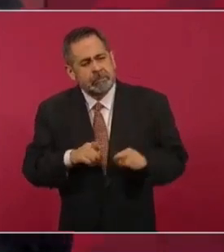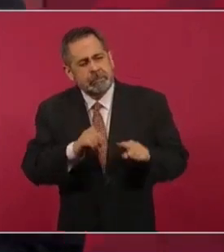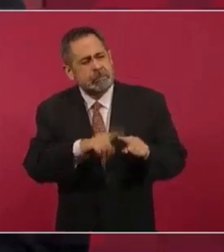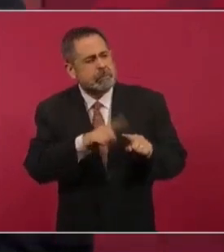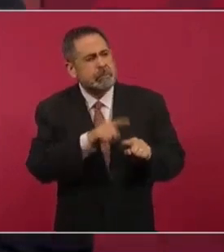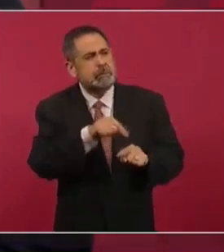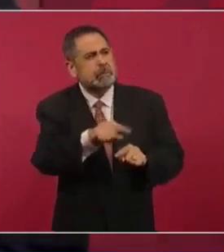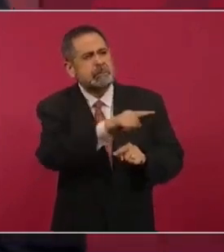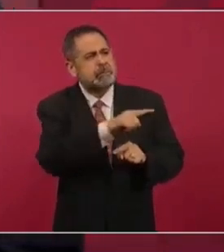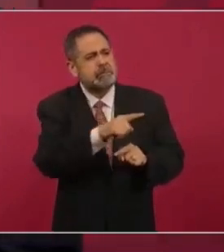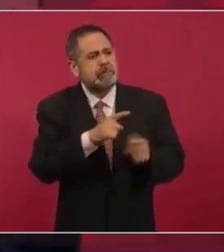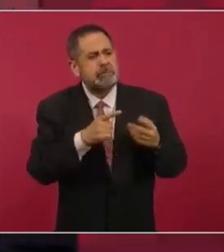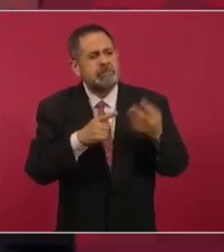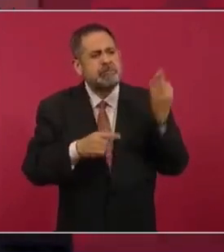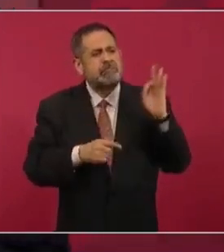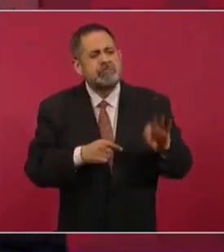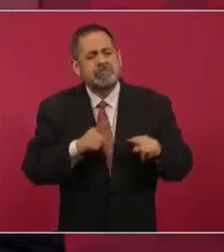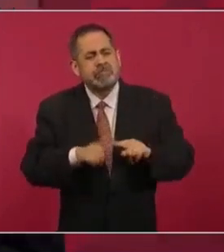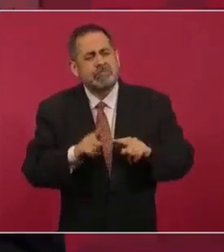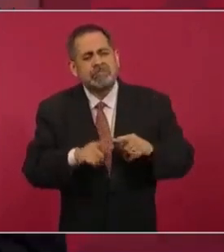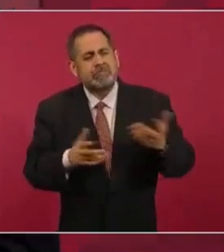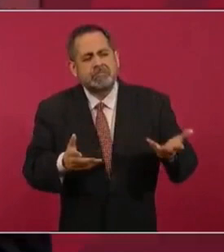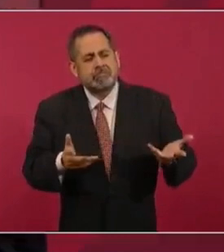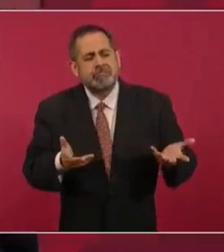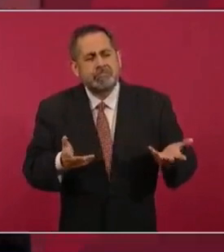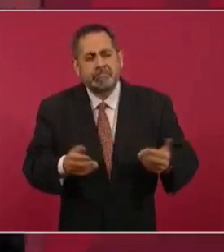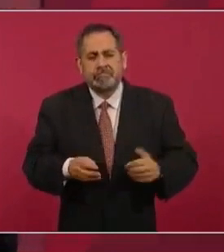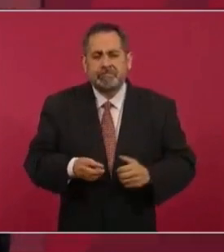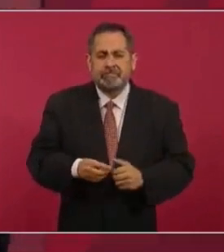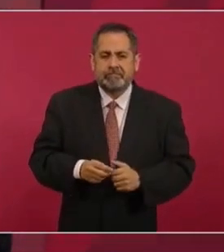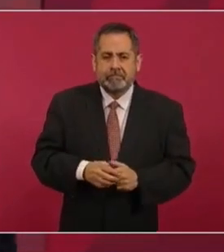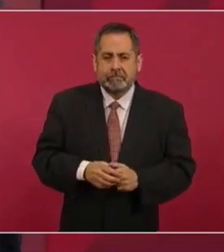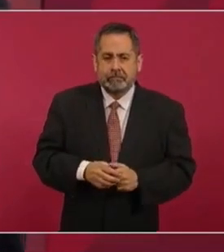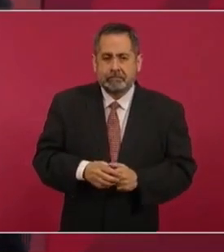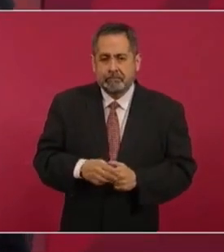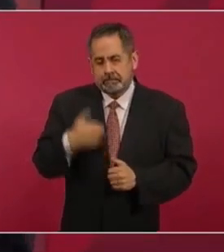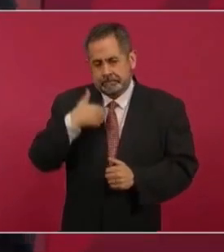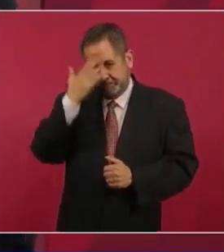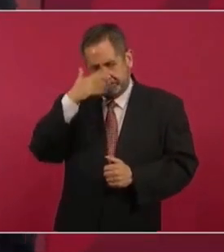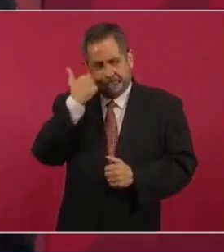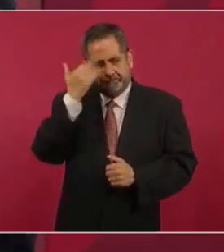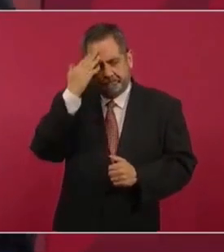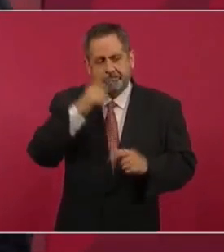fueron?, pues para saber,